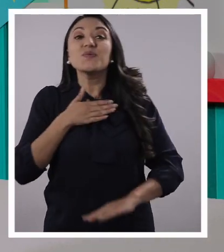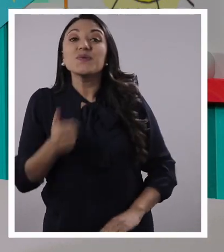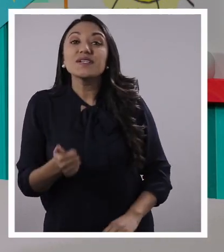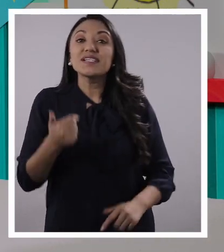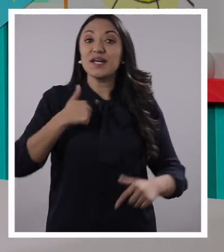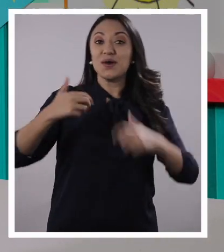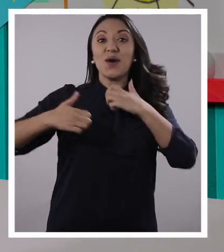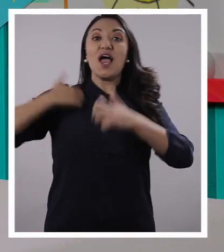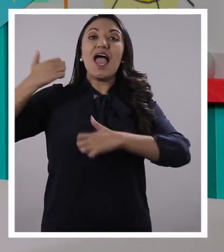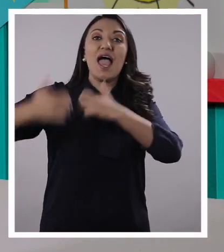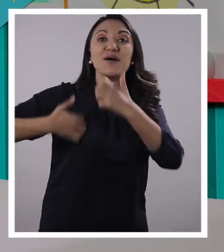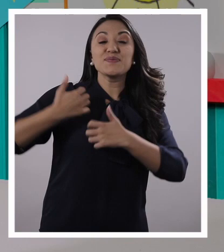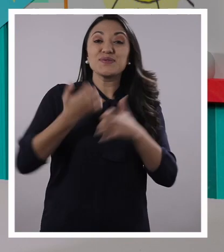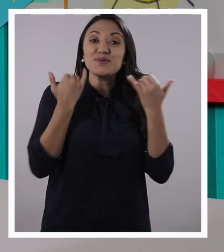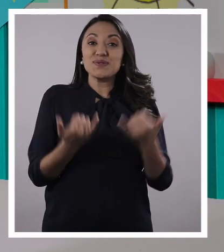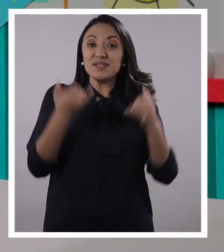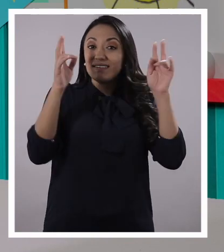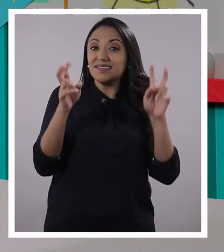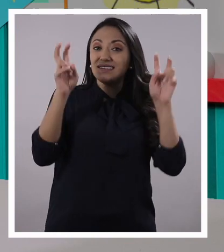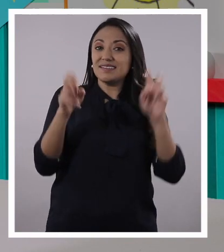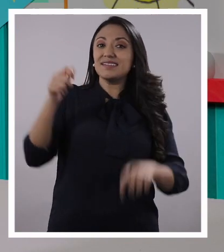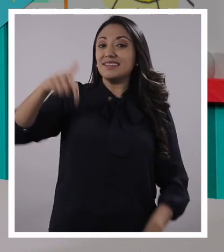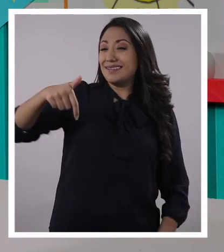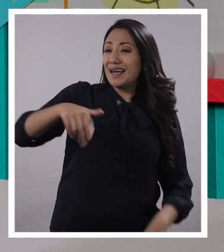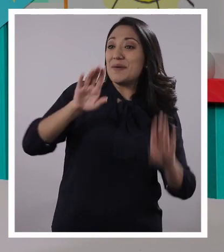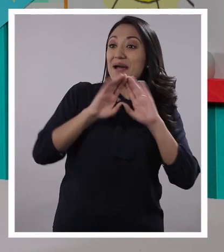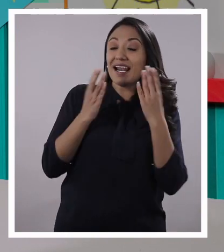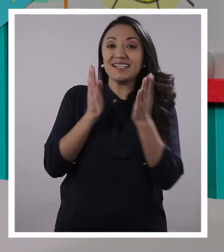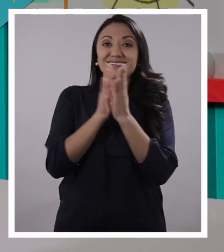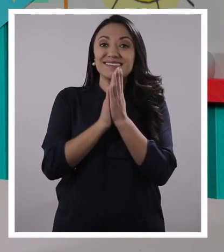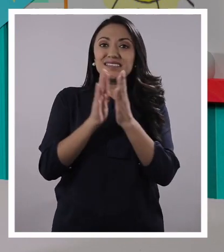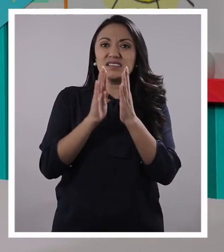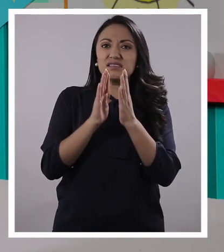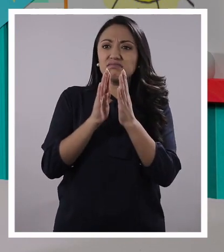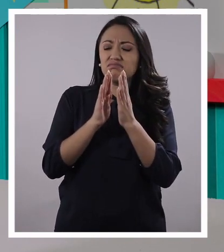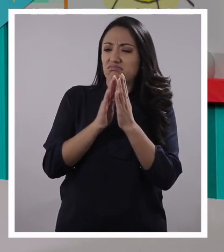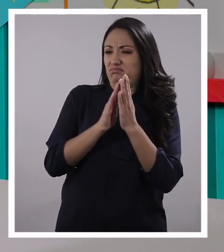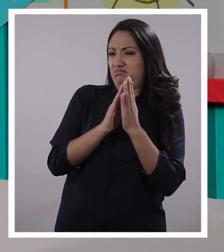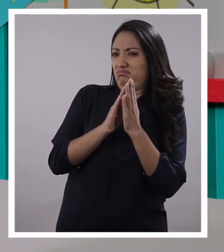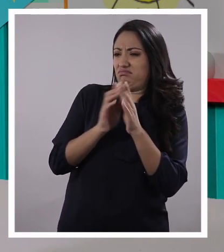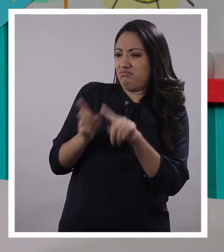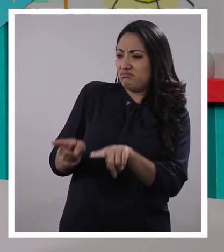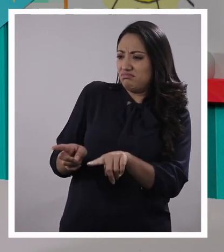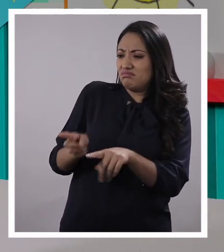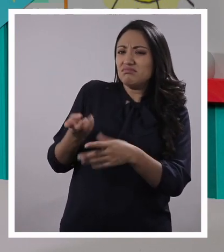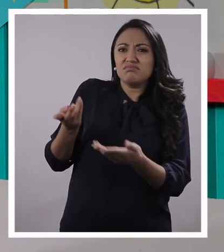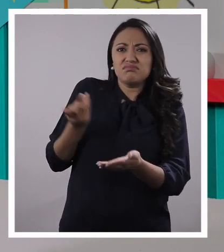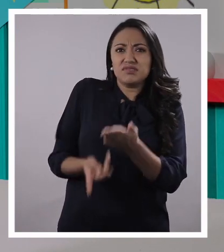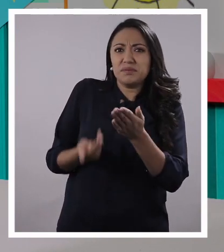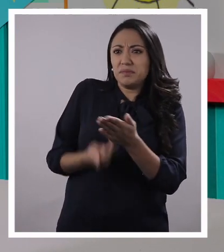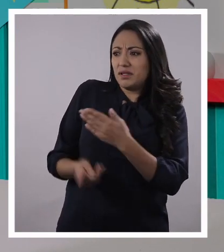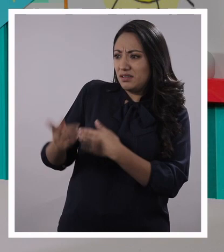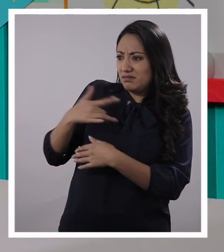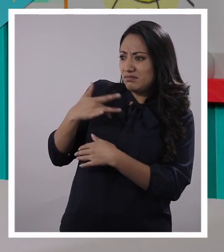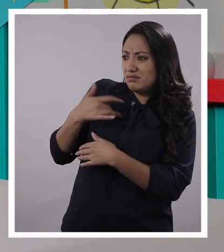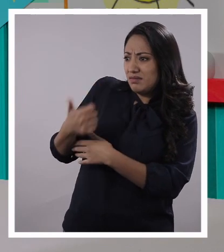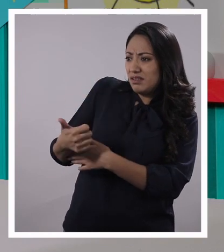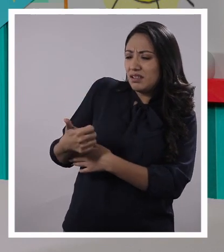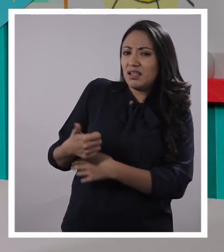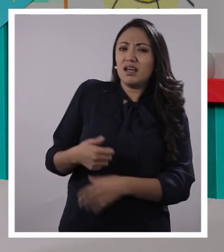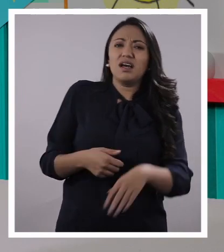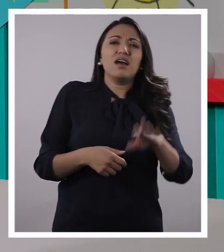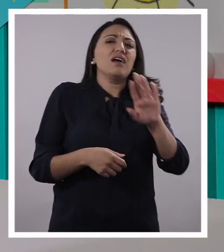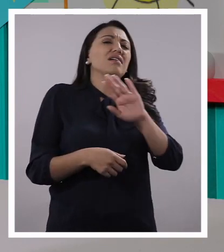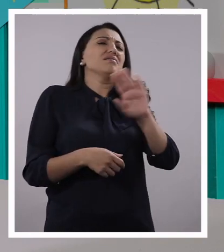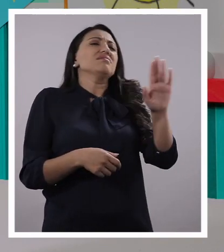emocionada por el programa del día de hoy, por las clases que tenemos hoy. Qué linda. Pero, Pancho, ¿te sientes bien? Sí, profe.